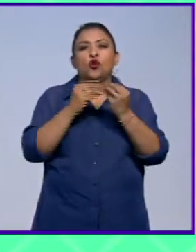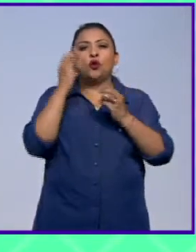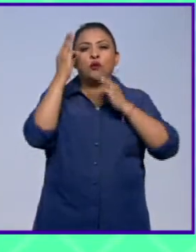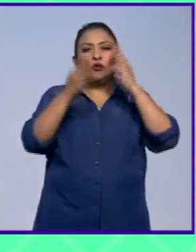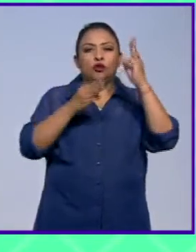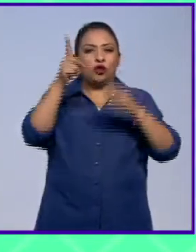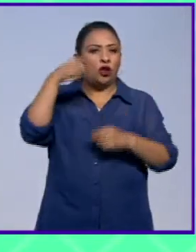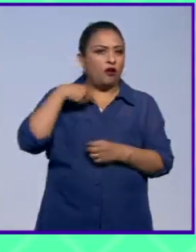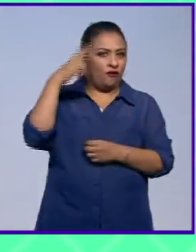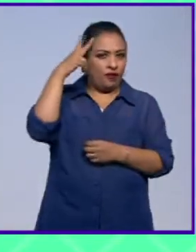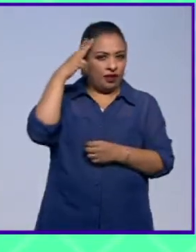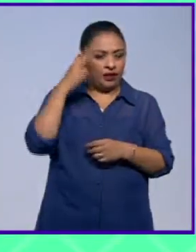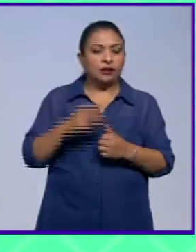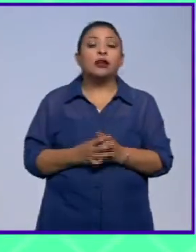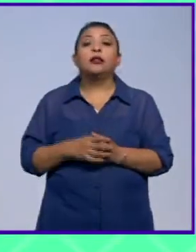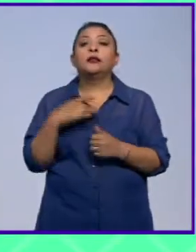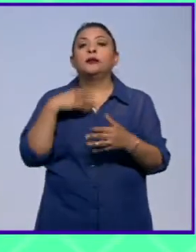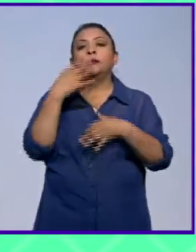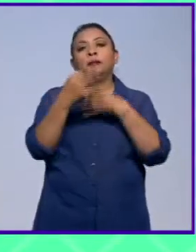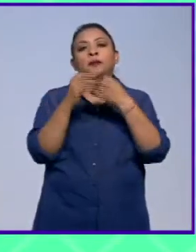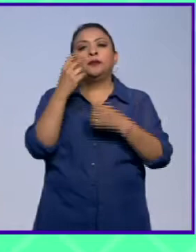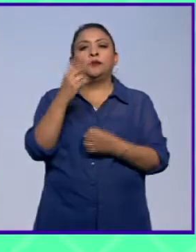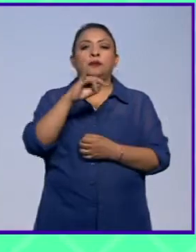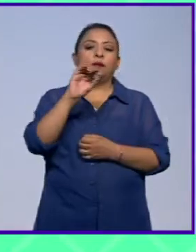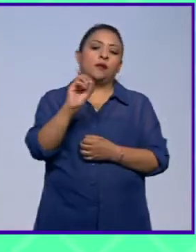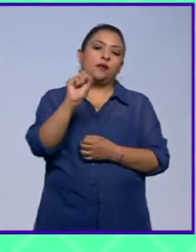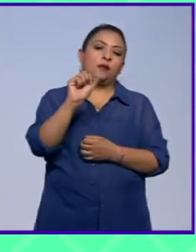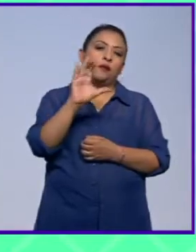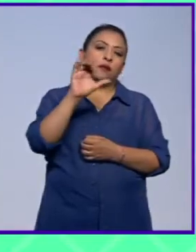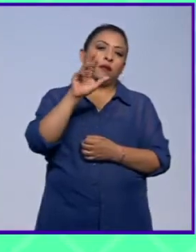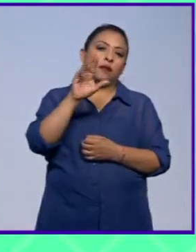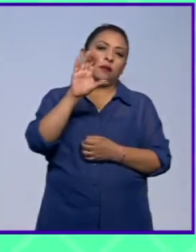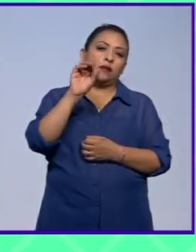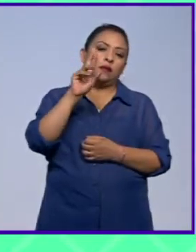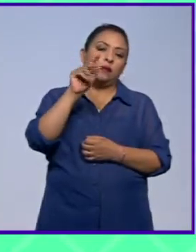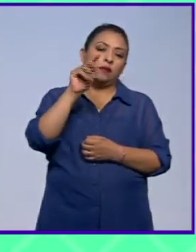Artes. Noticias 22, Oscar Cortés.